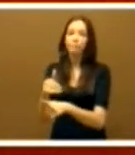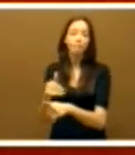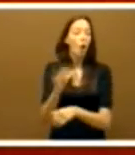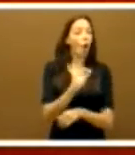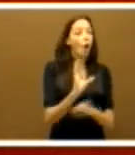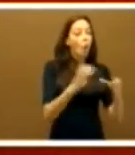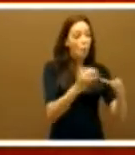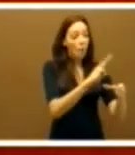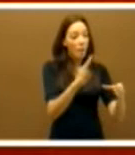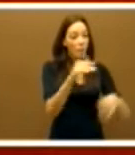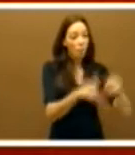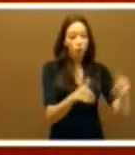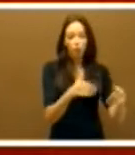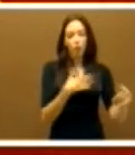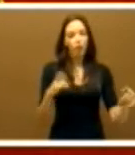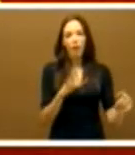al Partido Popular.